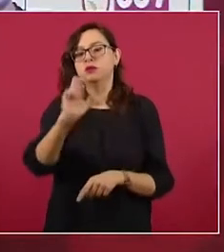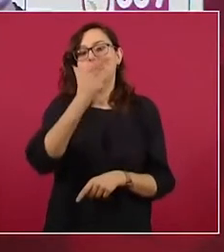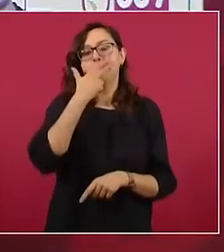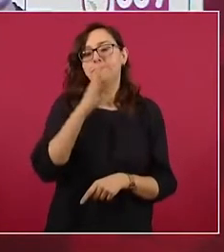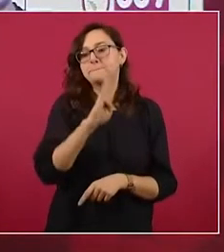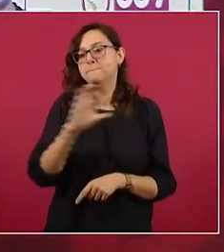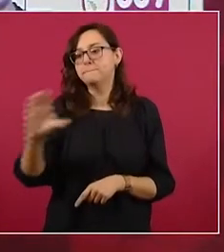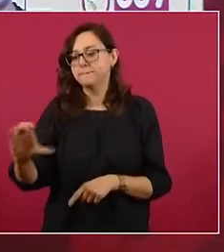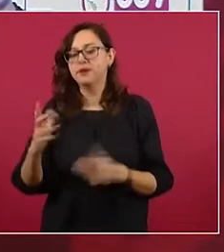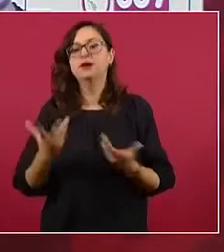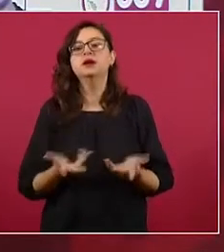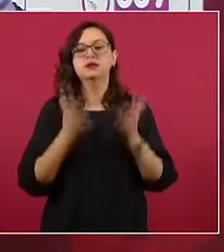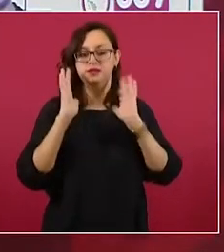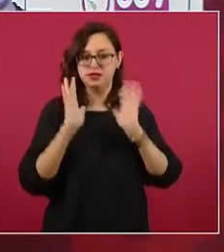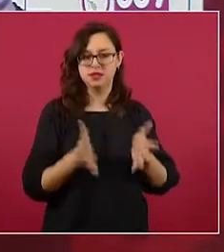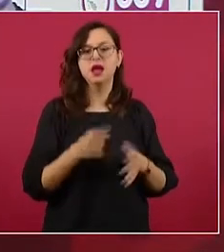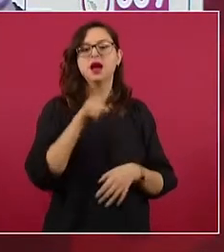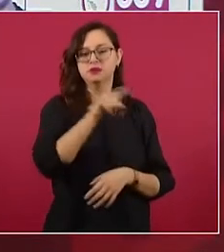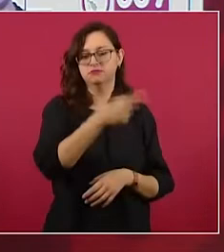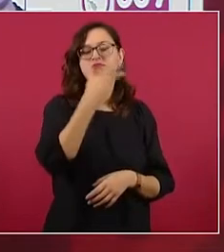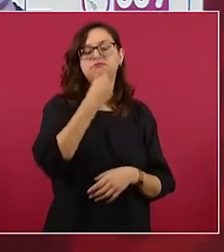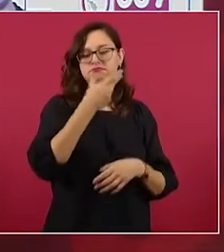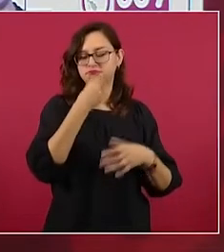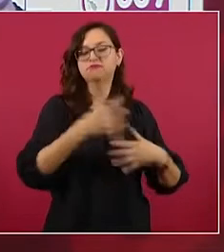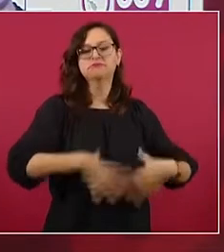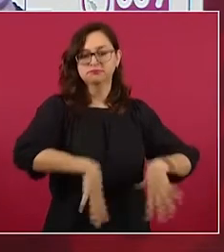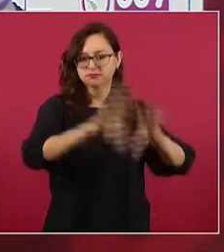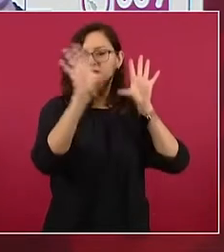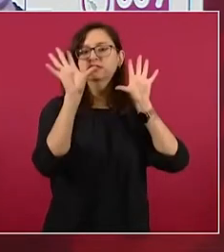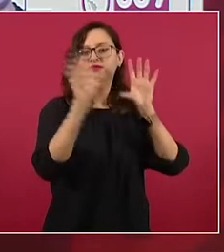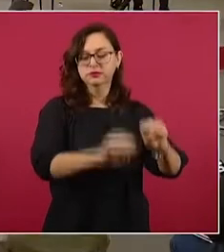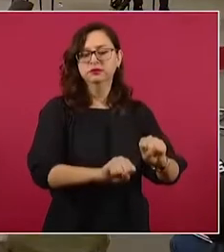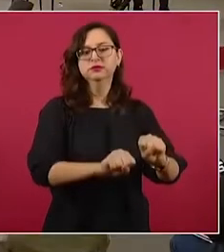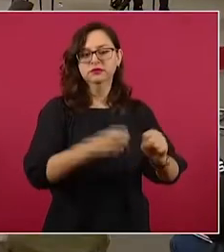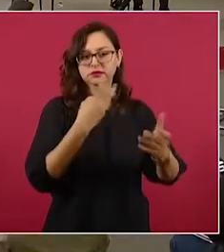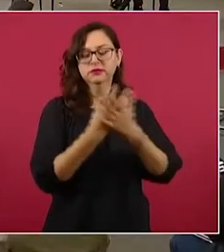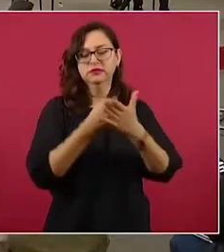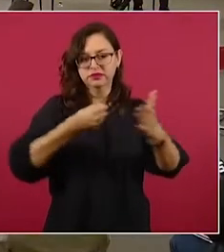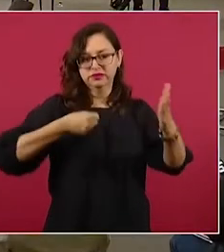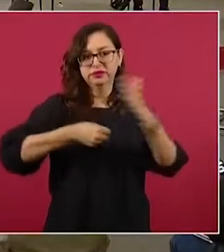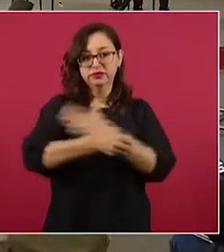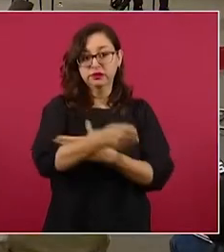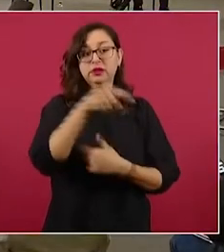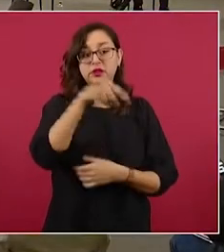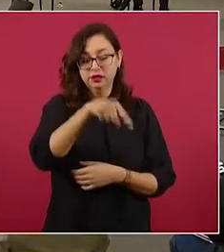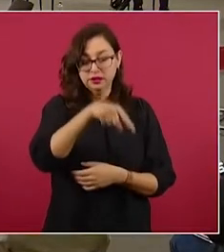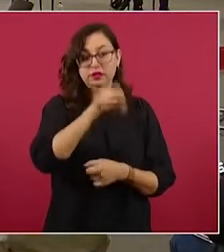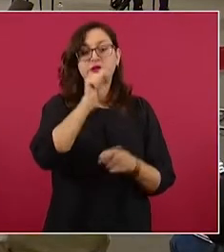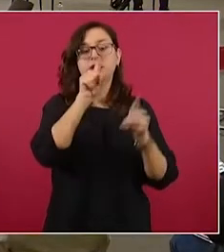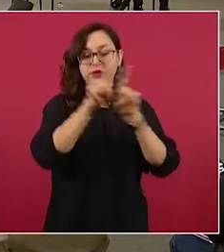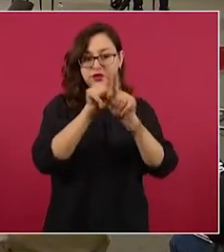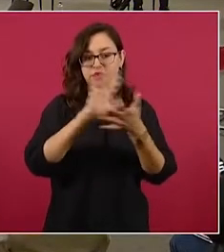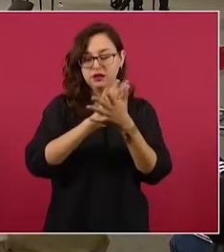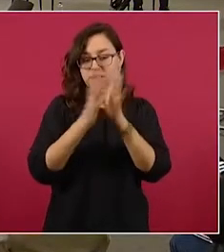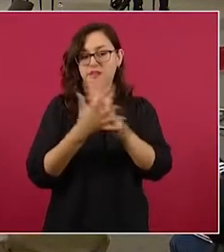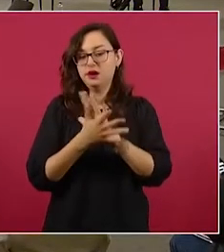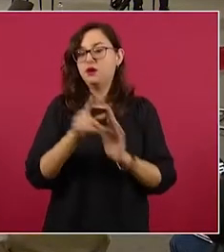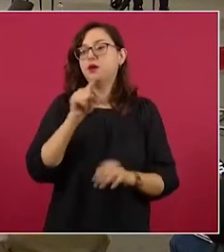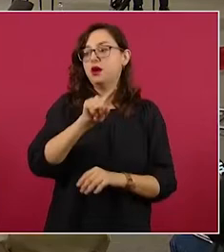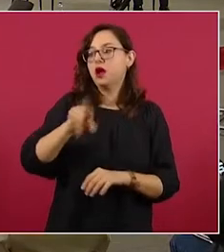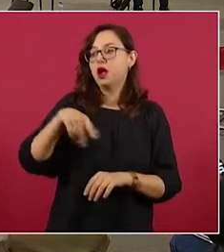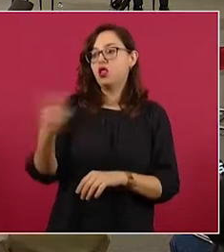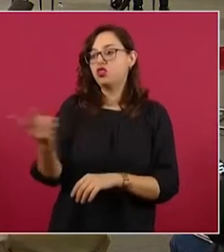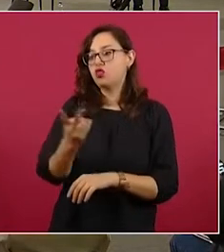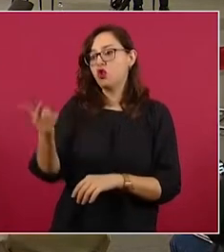se detuviera en Mexicali a Julio César N., quien se encuentra relacionado con el homicidio de los padres jesuitas Javier